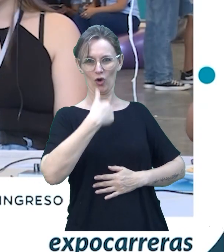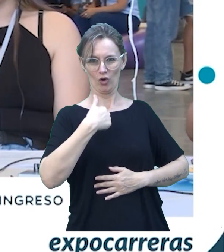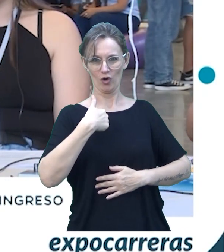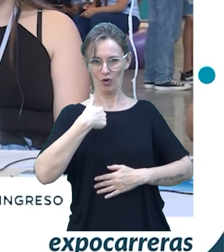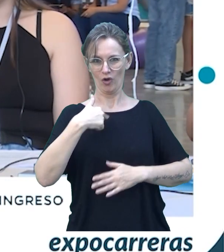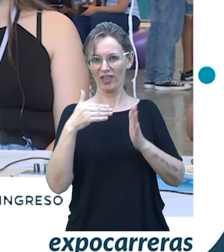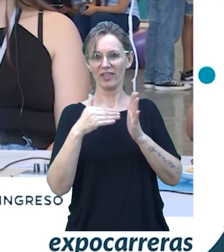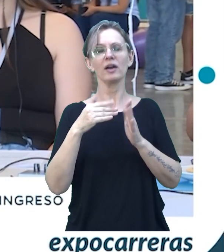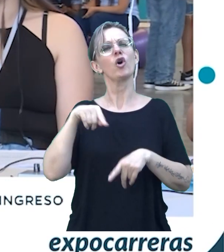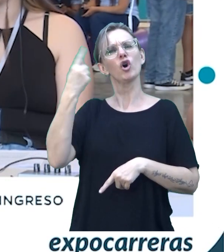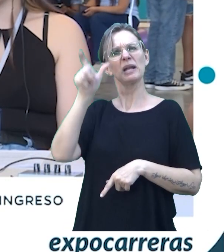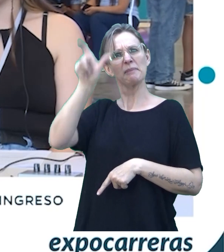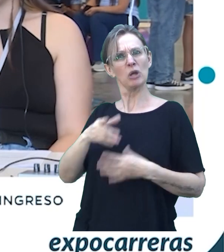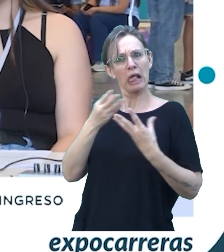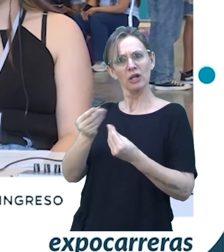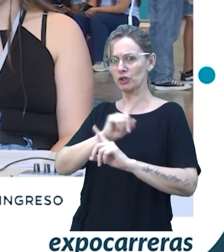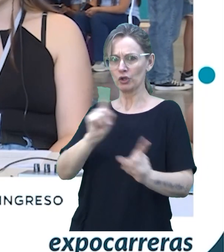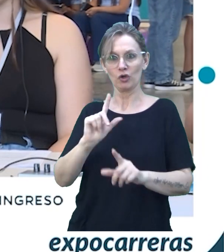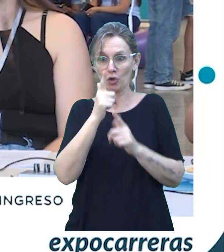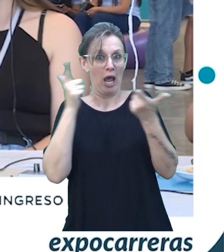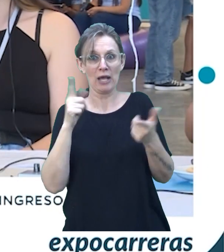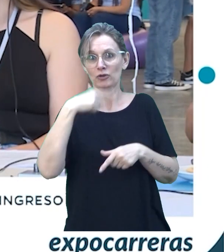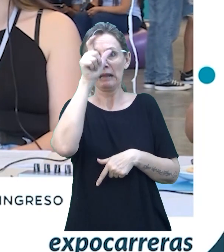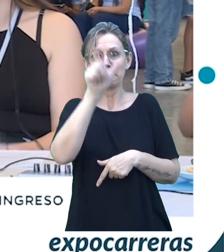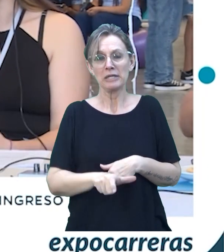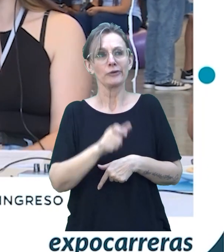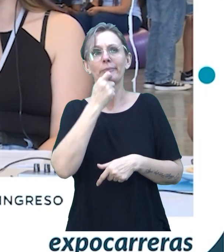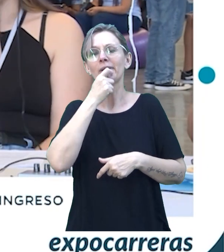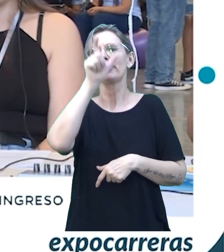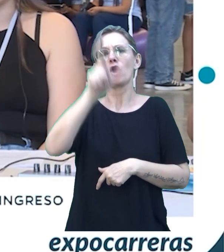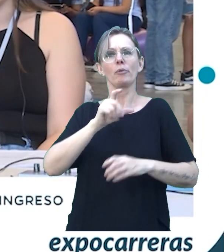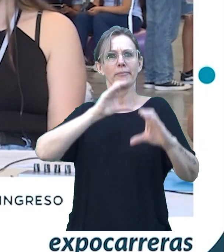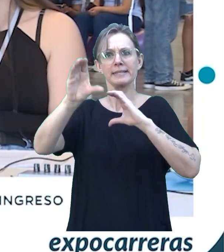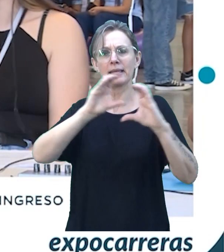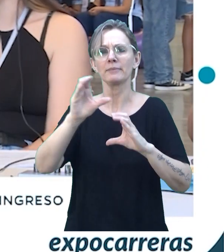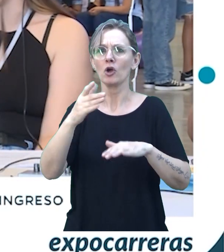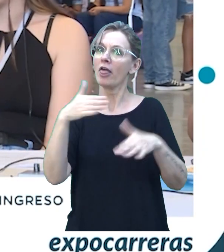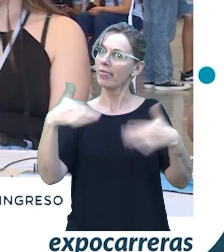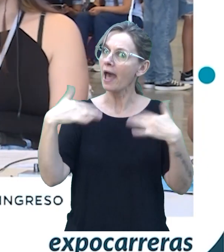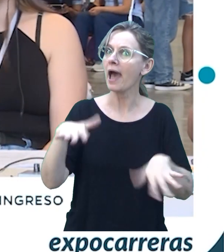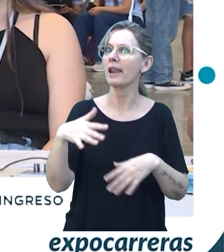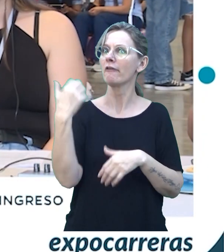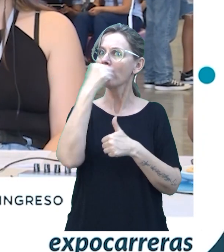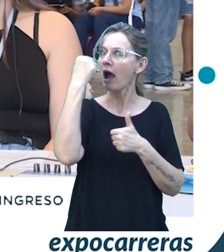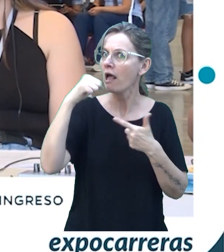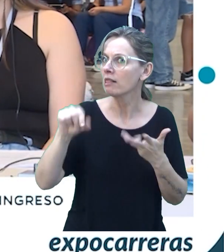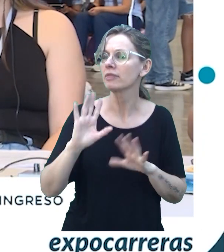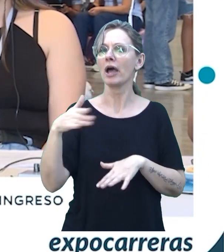y no de otra persona que te diga. No, no tenés a alguien, un preceptor que te diga, che, dale, mira que tenés poca falta o mira que tenés que entregar esto.